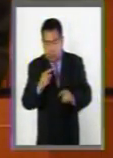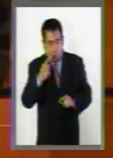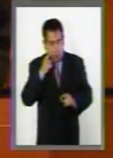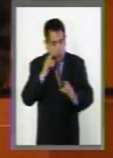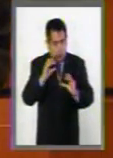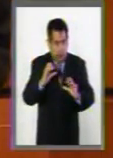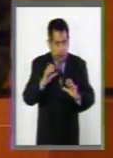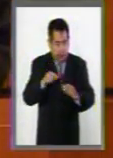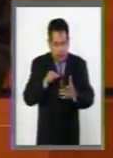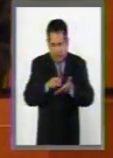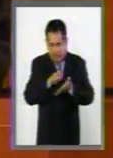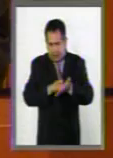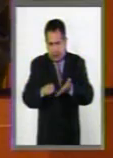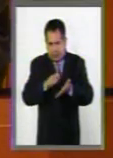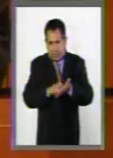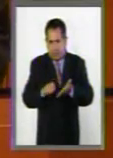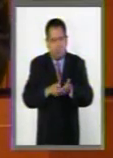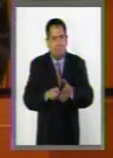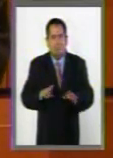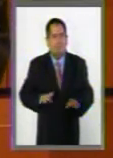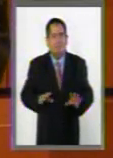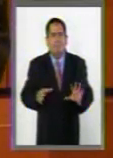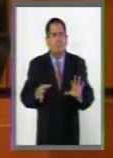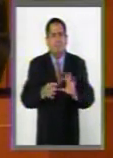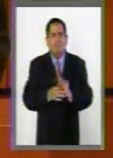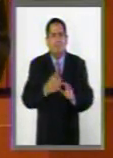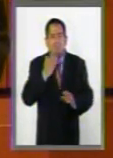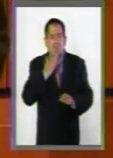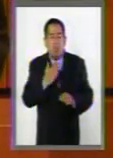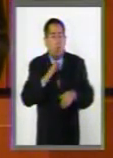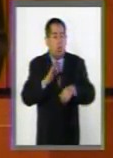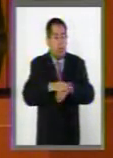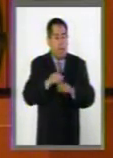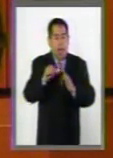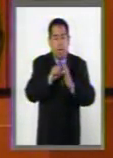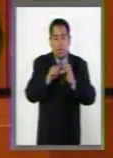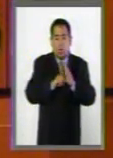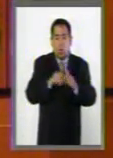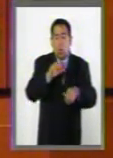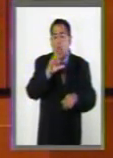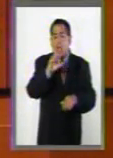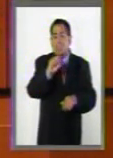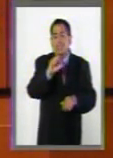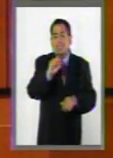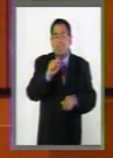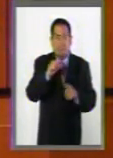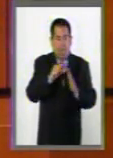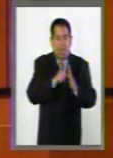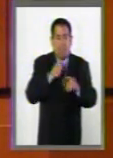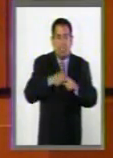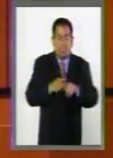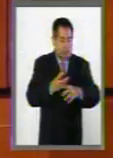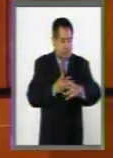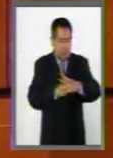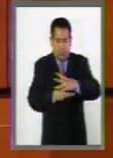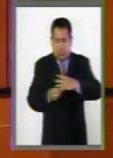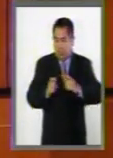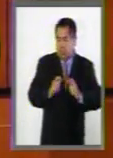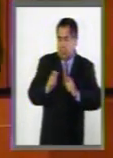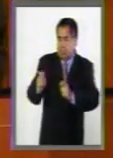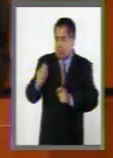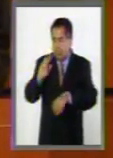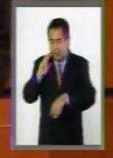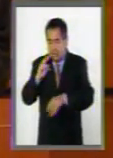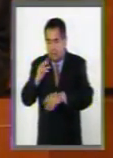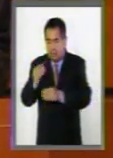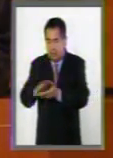esta reacción no cabe porque el artículo 60 se refiere a la reparación del daño, no a la